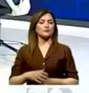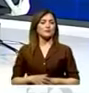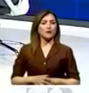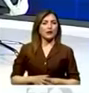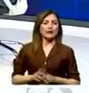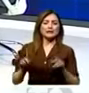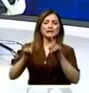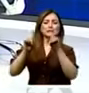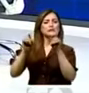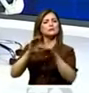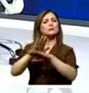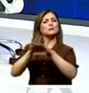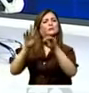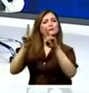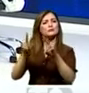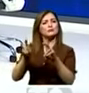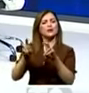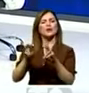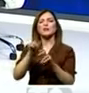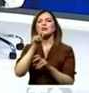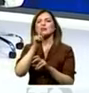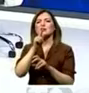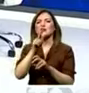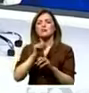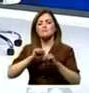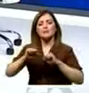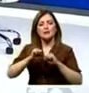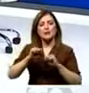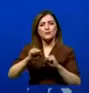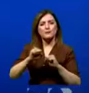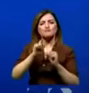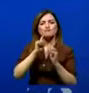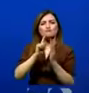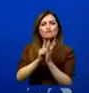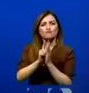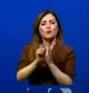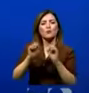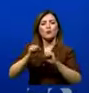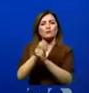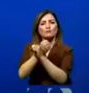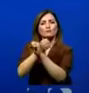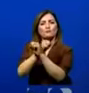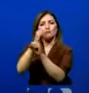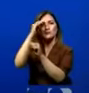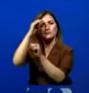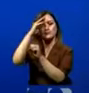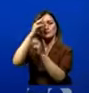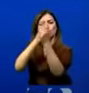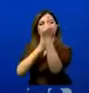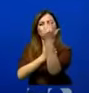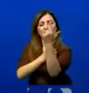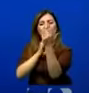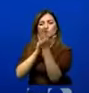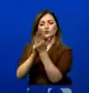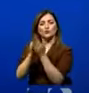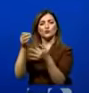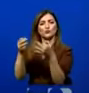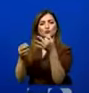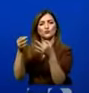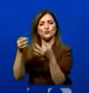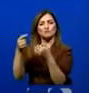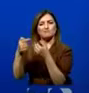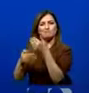amnistía de la Asamblea para los policías y militares involucrados en octubre? Sí. De manera que nosotros estamos analizando ahora